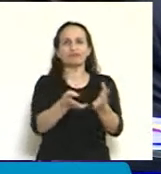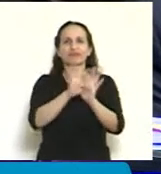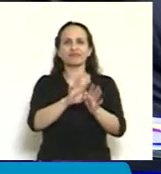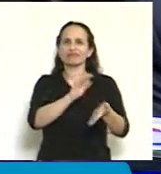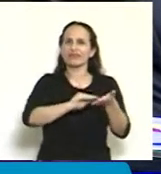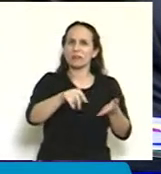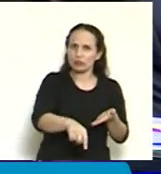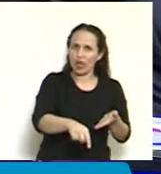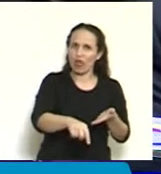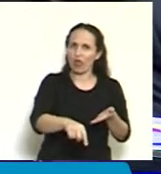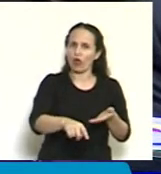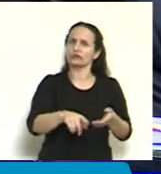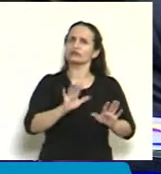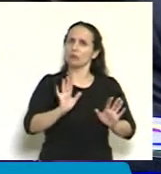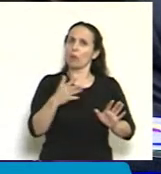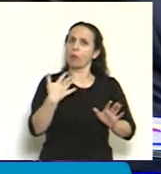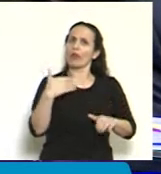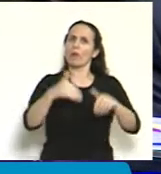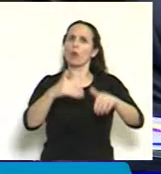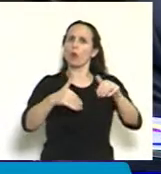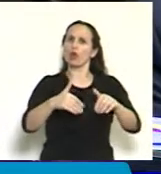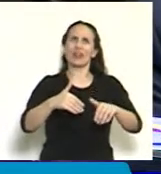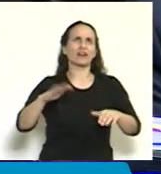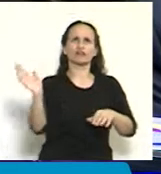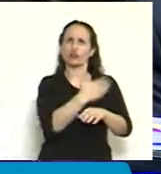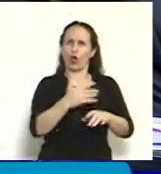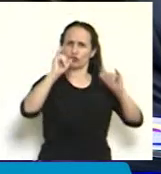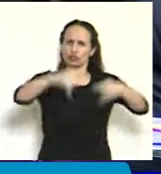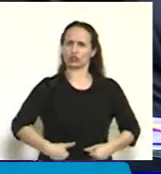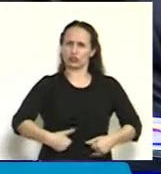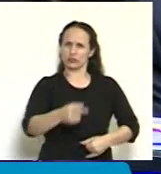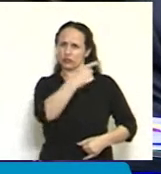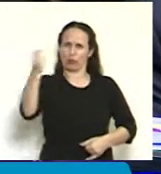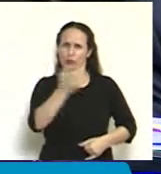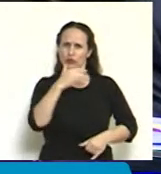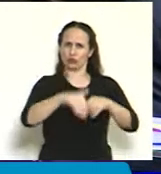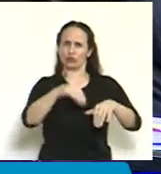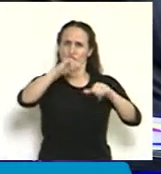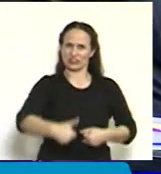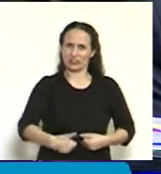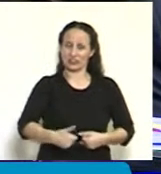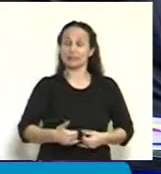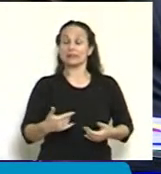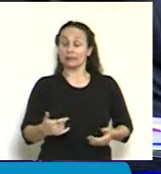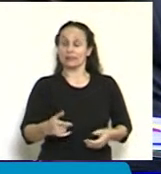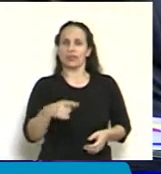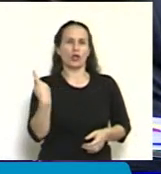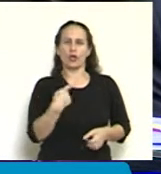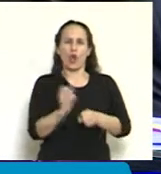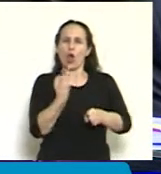hubiésemos dado una enorme legitimidad votándolos todos por unanimidad. Lo que no podemos ir es en contra